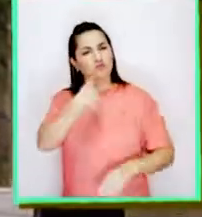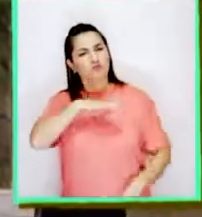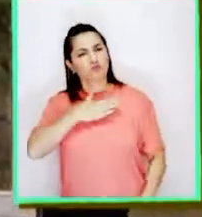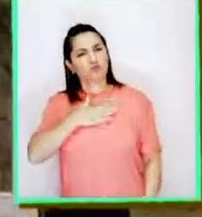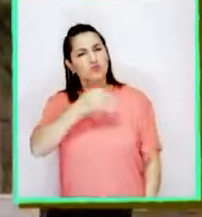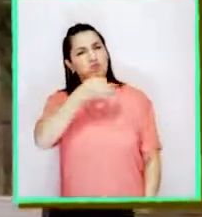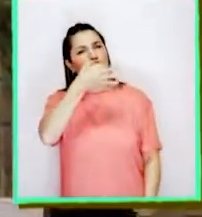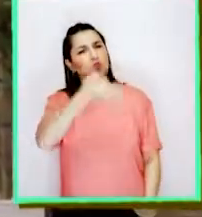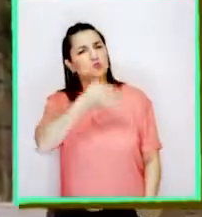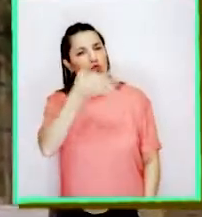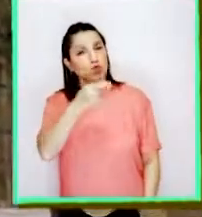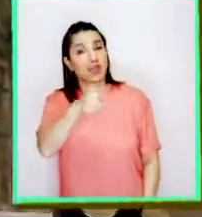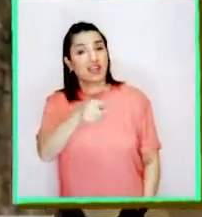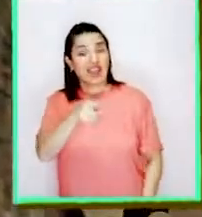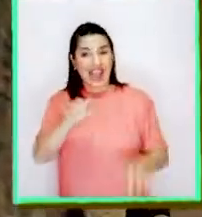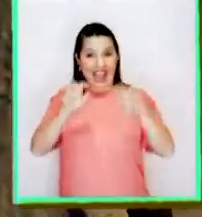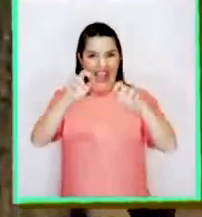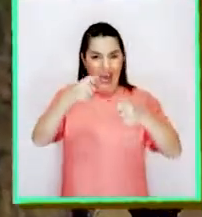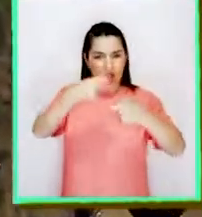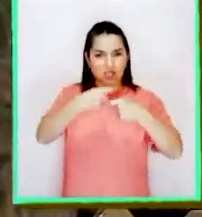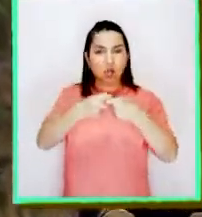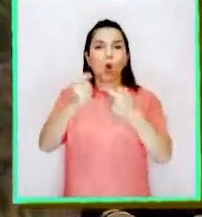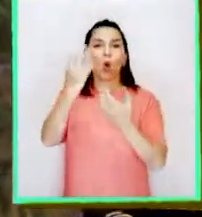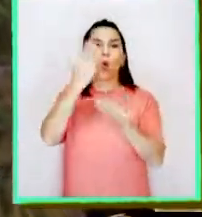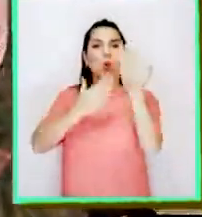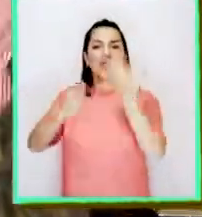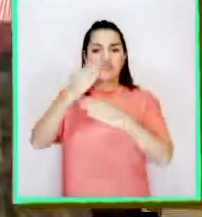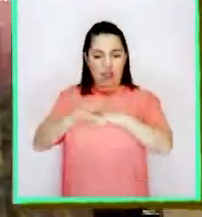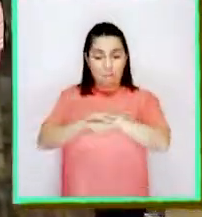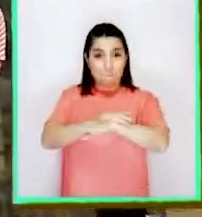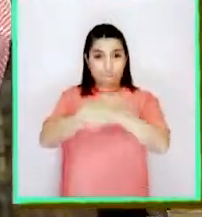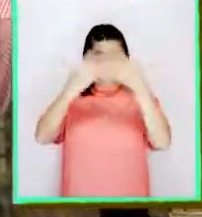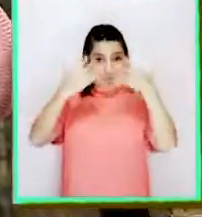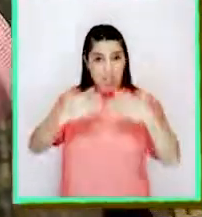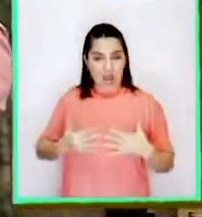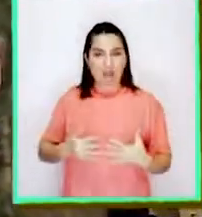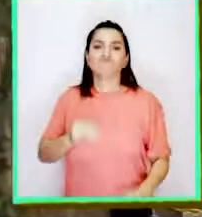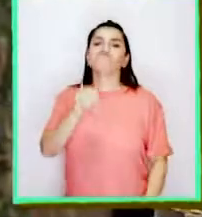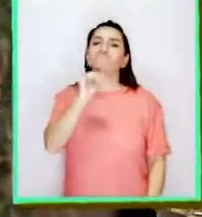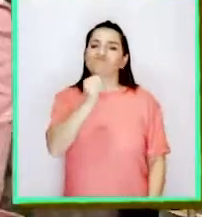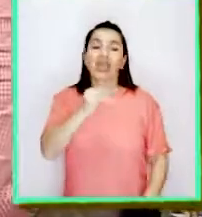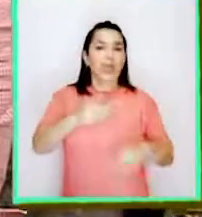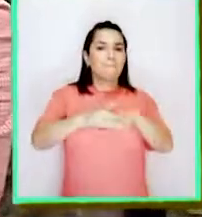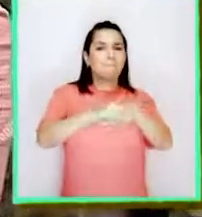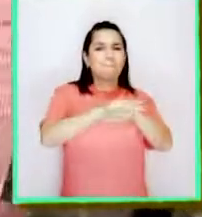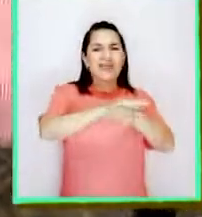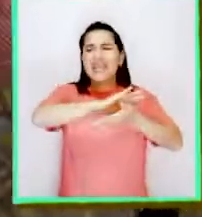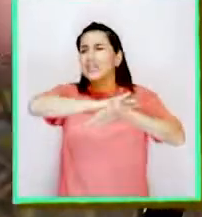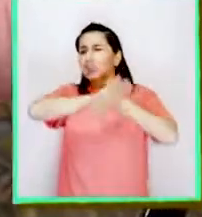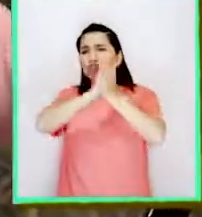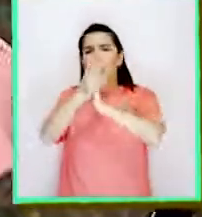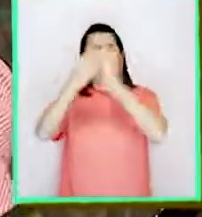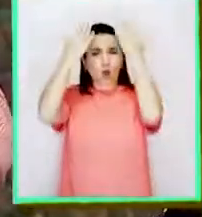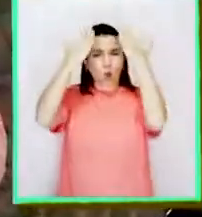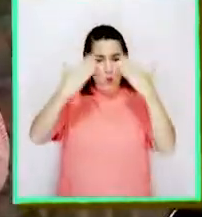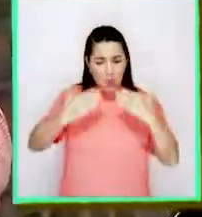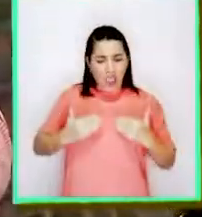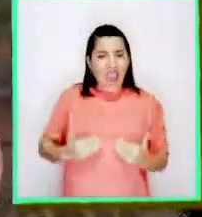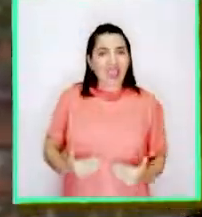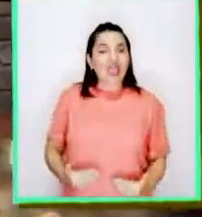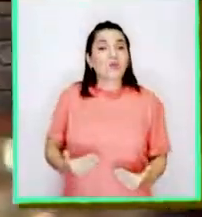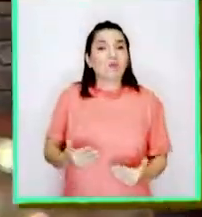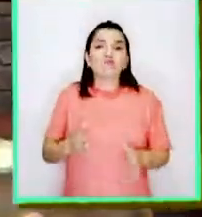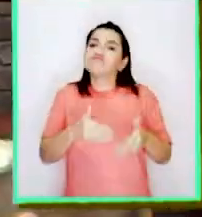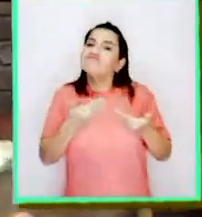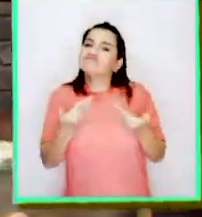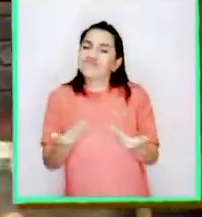sugerir a garra de acero para cuidar su piel? ¡Toda la razón! La piel está en todo el cuerpo.